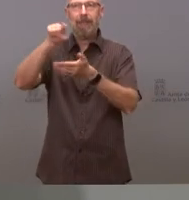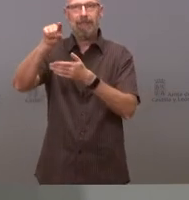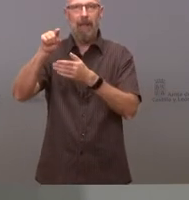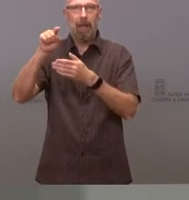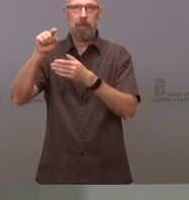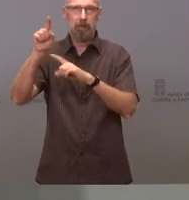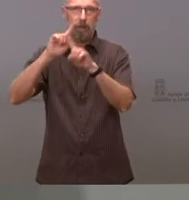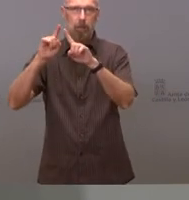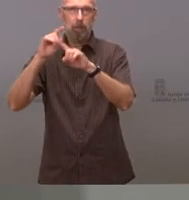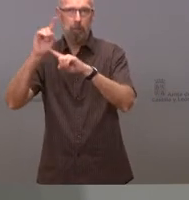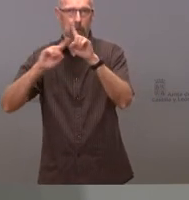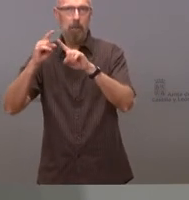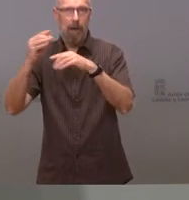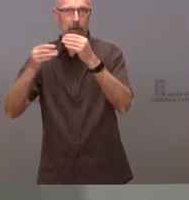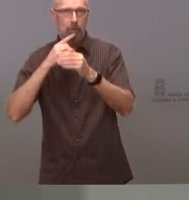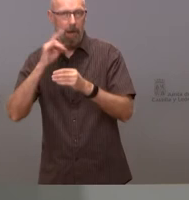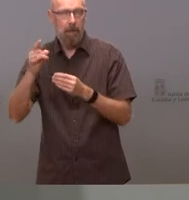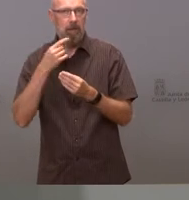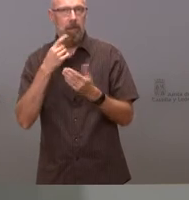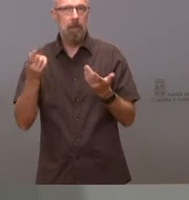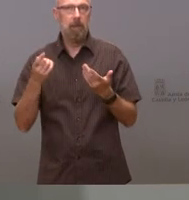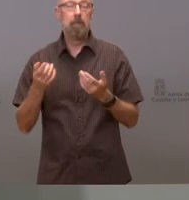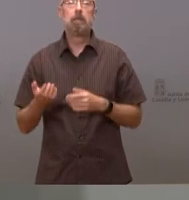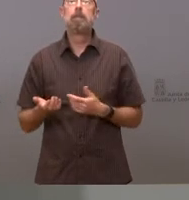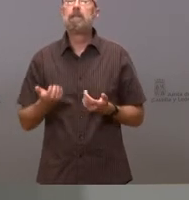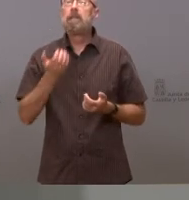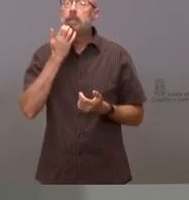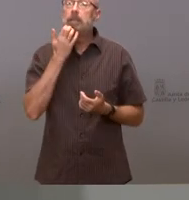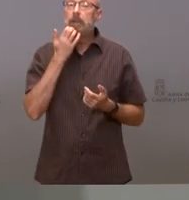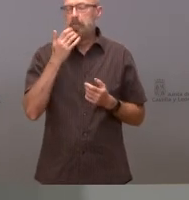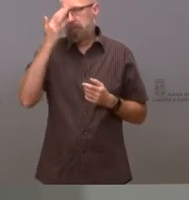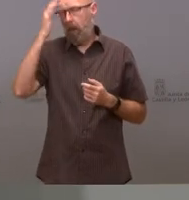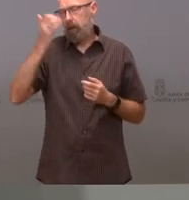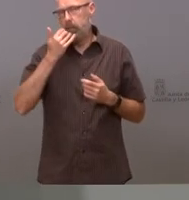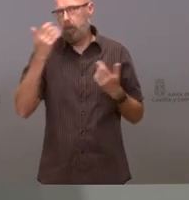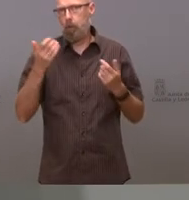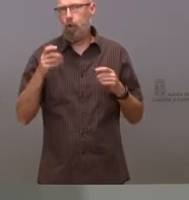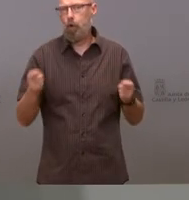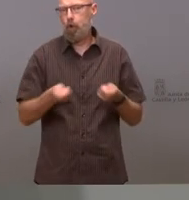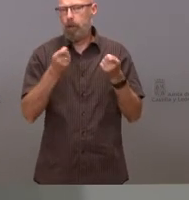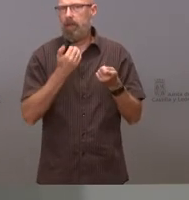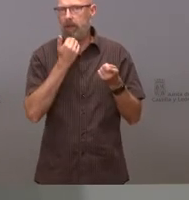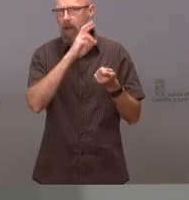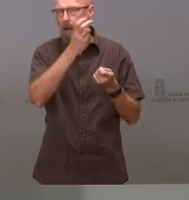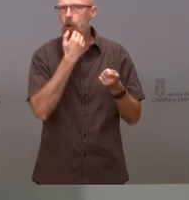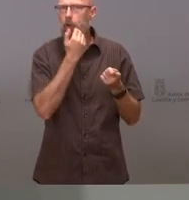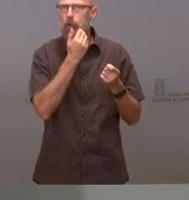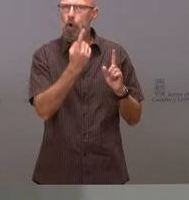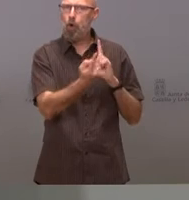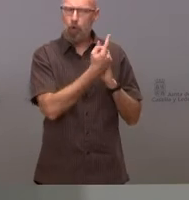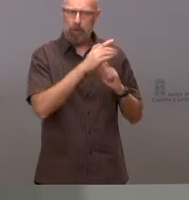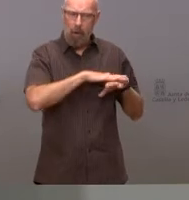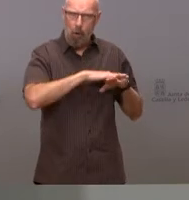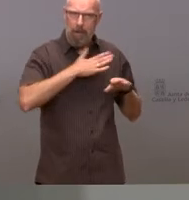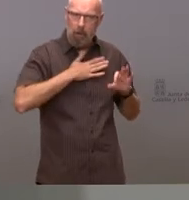y yo desde luego si alguien publicara eso de este gobierno tendría la obligación de desmentirlo a la mayor brevedad posible